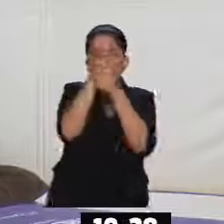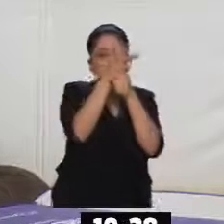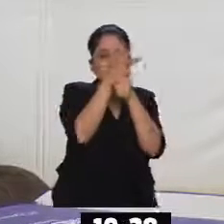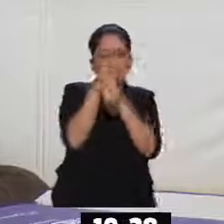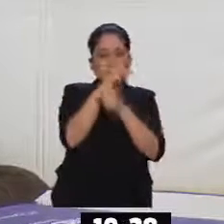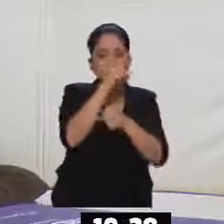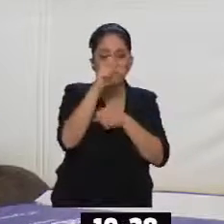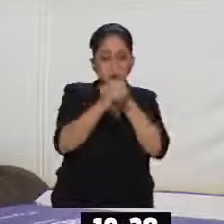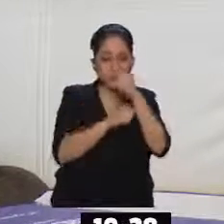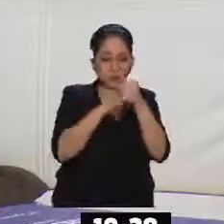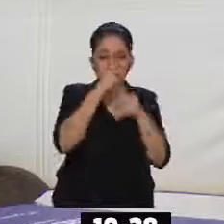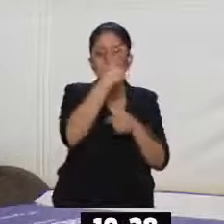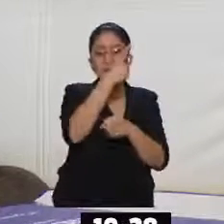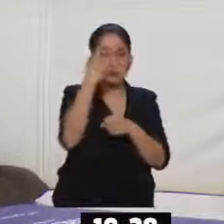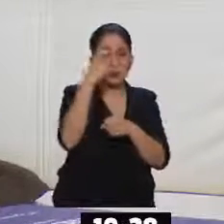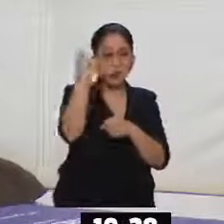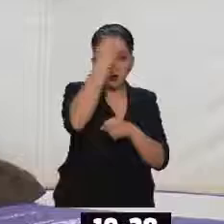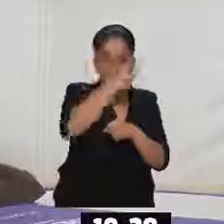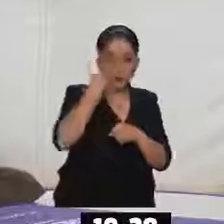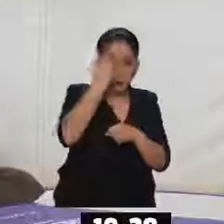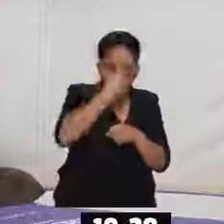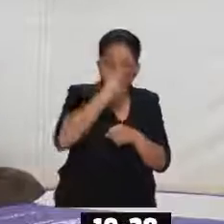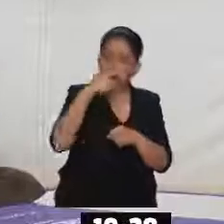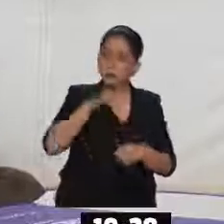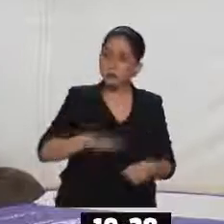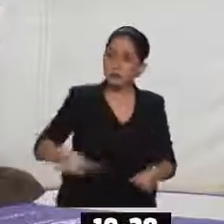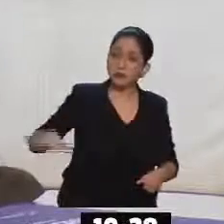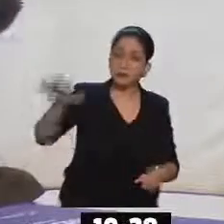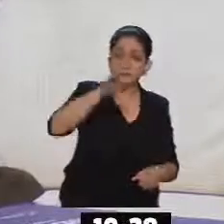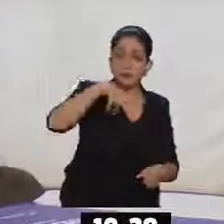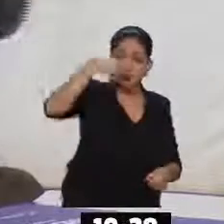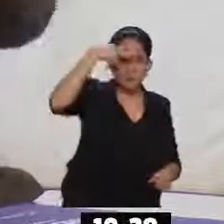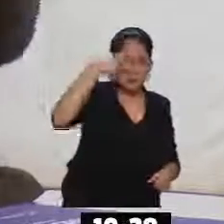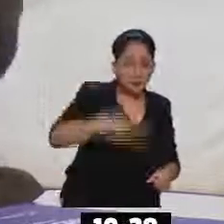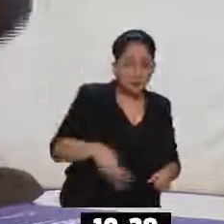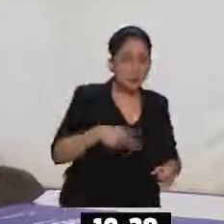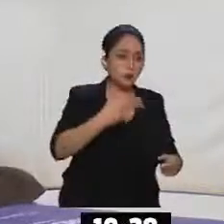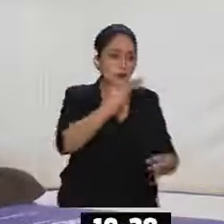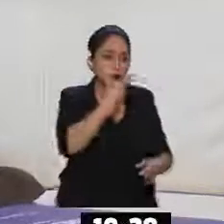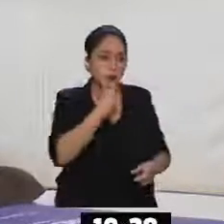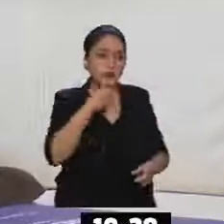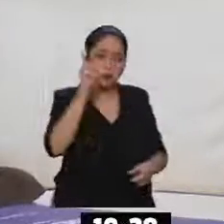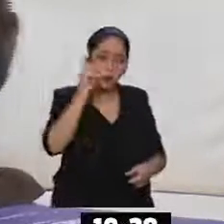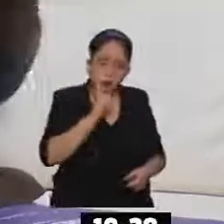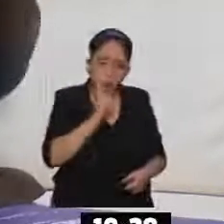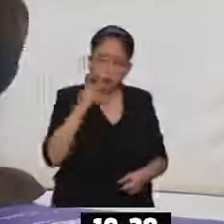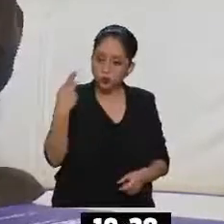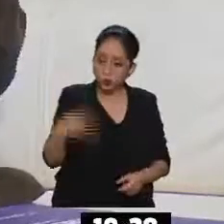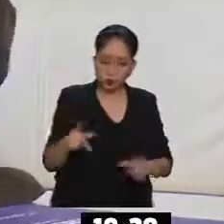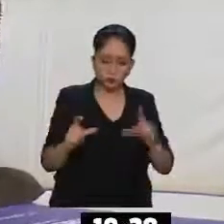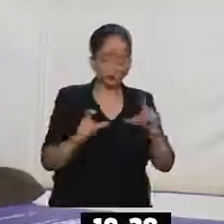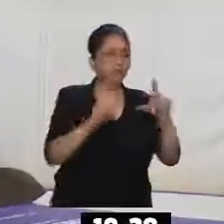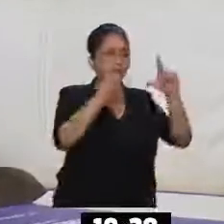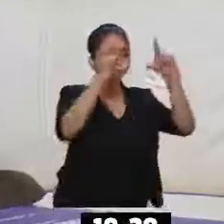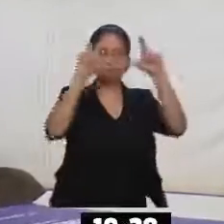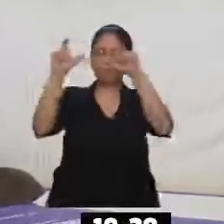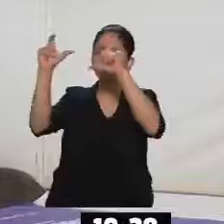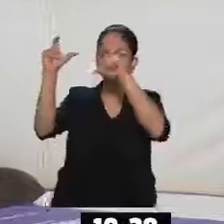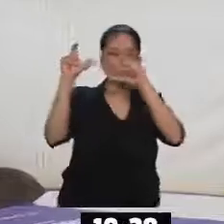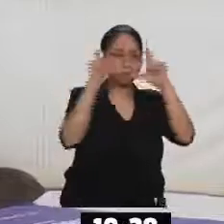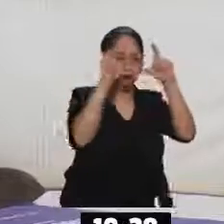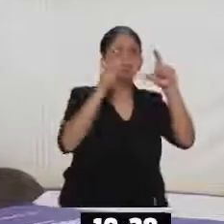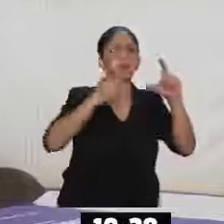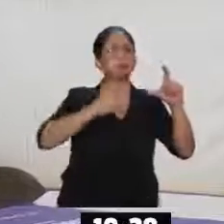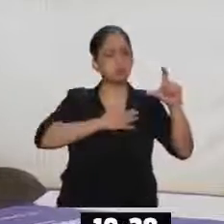se hicieron 64 cortometrajes en todo el país. Chicos y chicas agarraron sus cámaras. Y órale. Y nosotros les